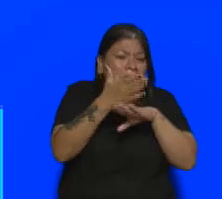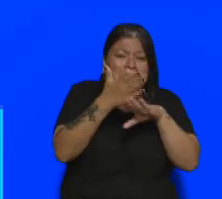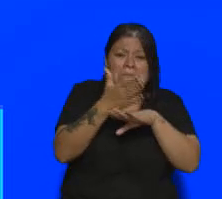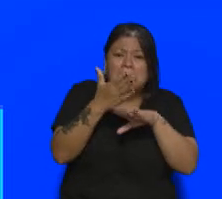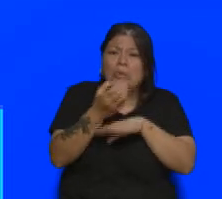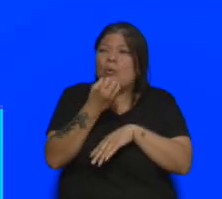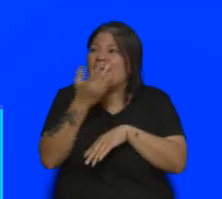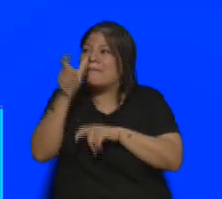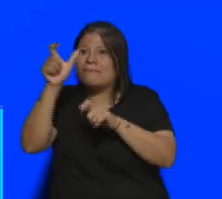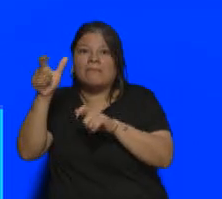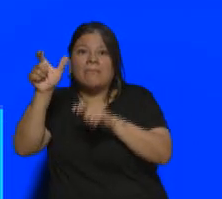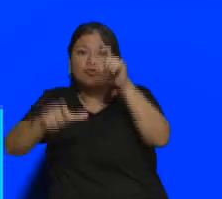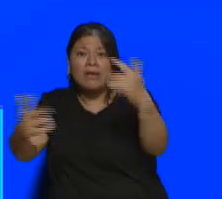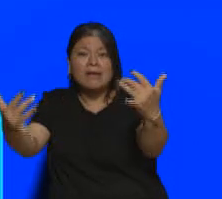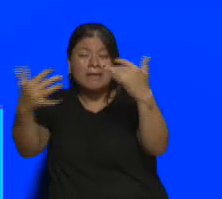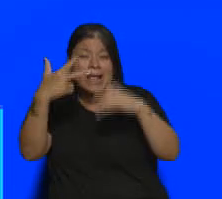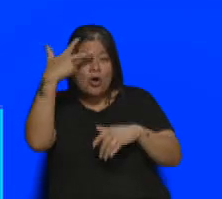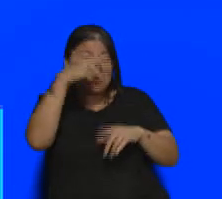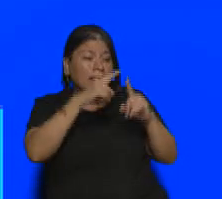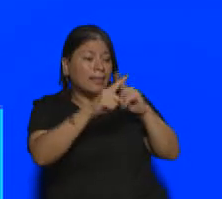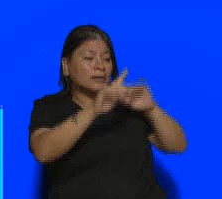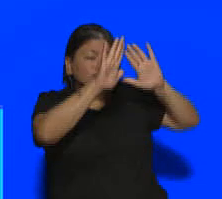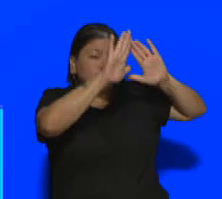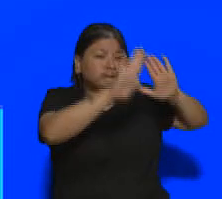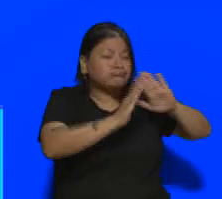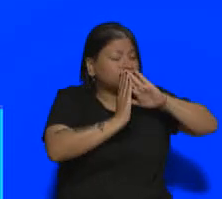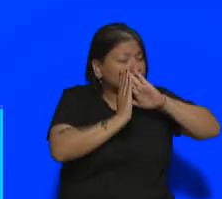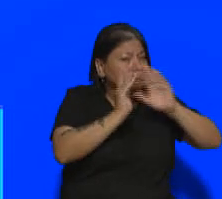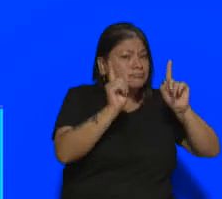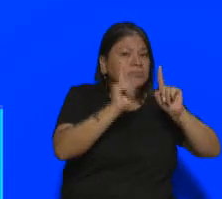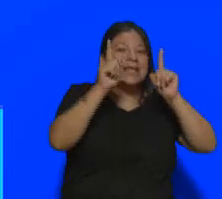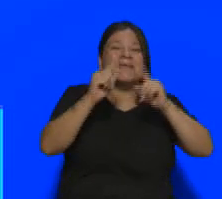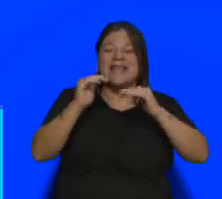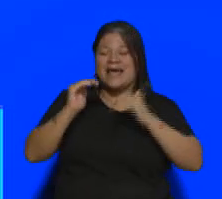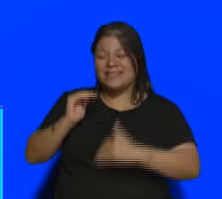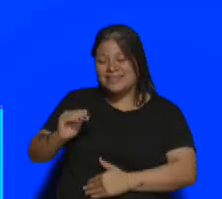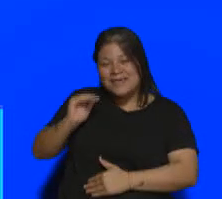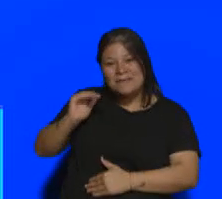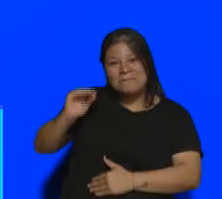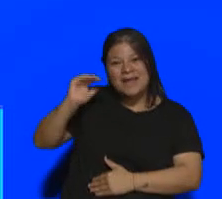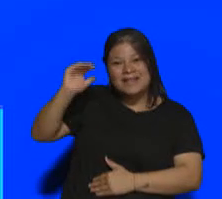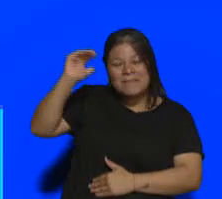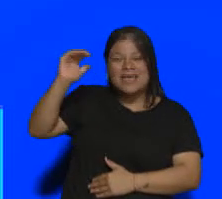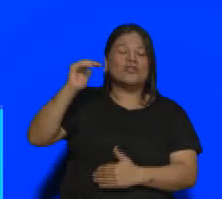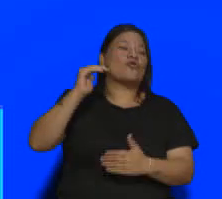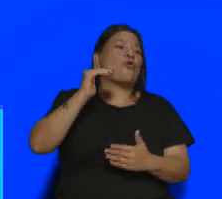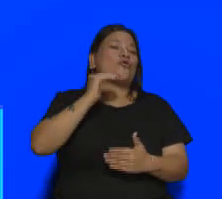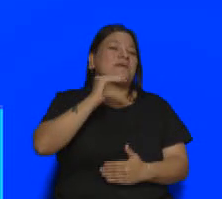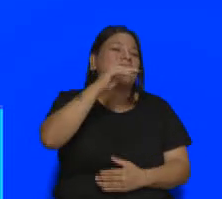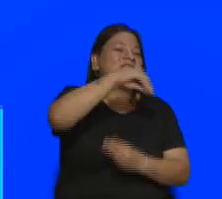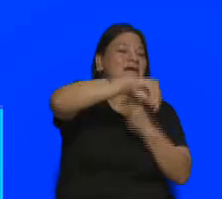que viene, viene a hoteles, sino la gente que viene también viene a sus departamentos, departamentos de familiares,